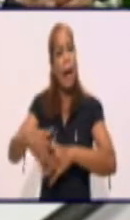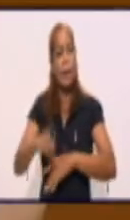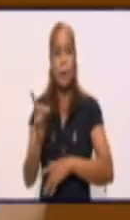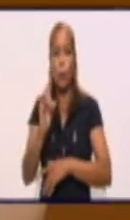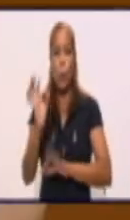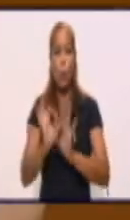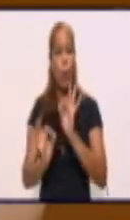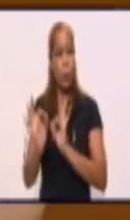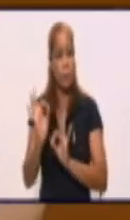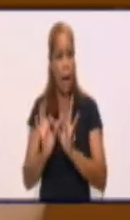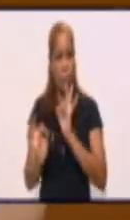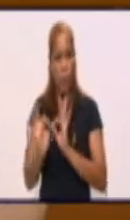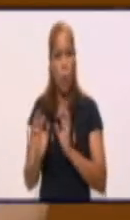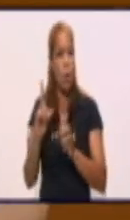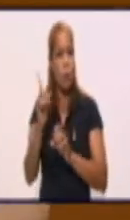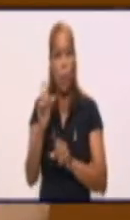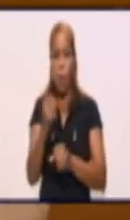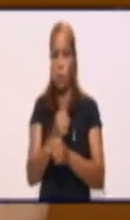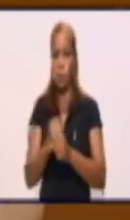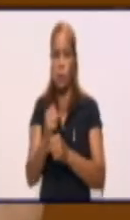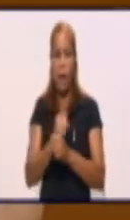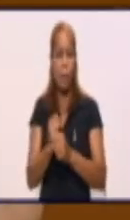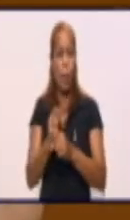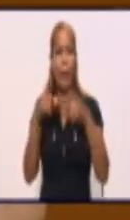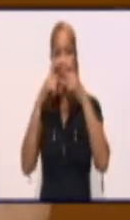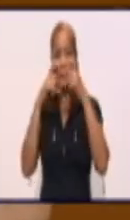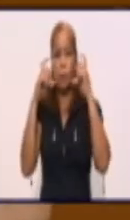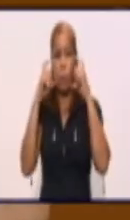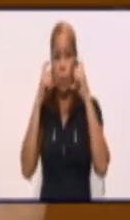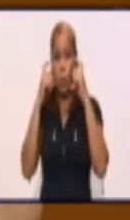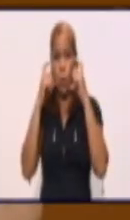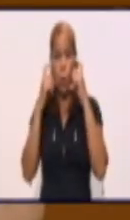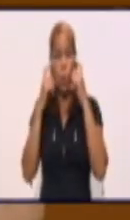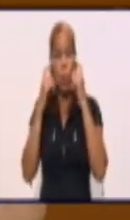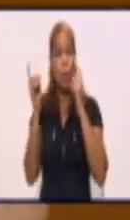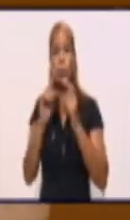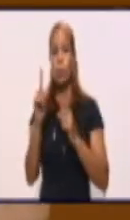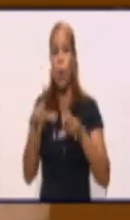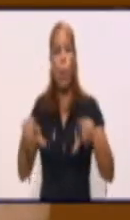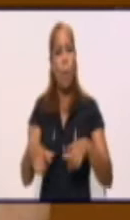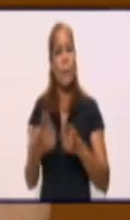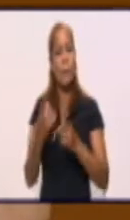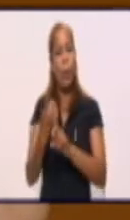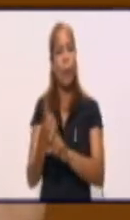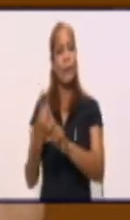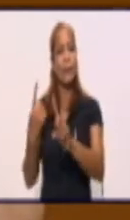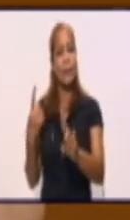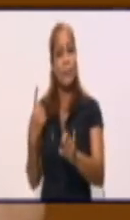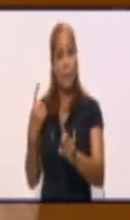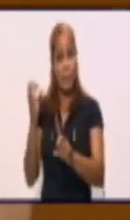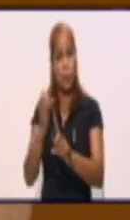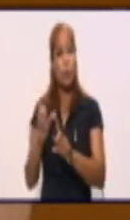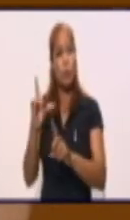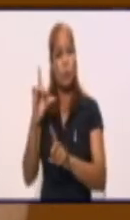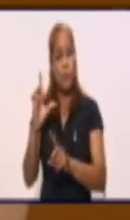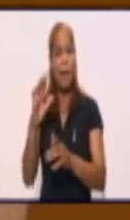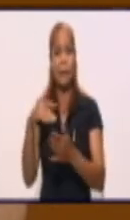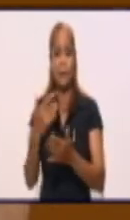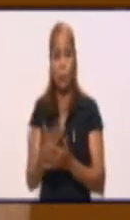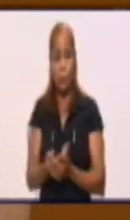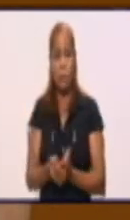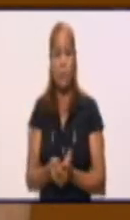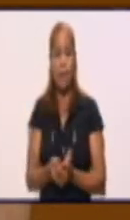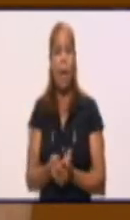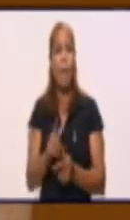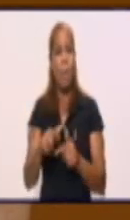increíblemente, pesar del tiempo que llevamos con este tema en todos los medios de difusión masiva y que inferimos que